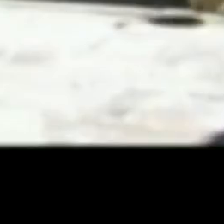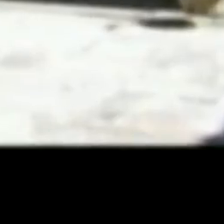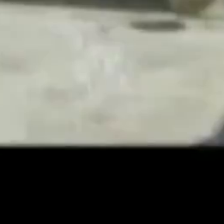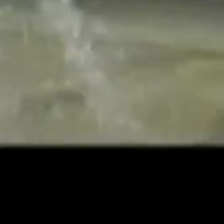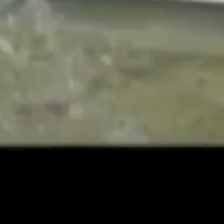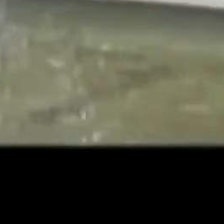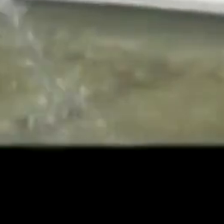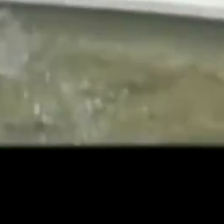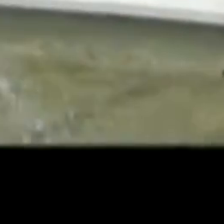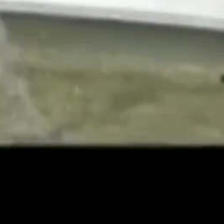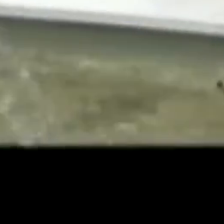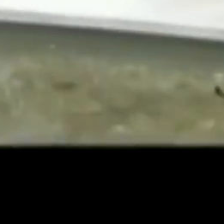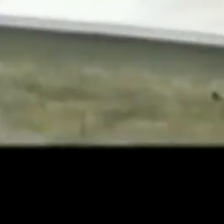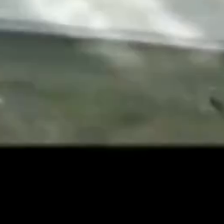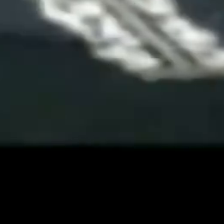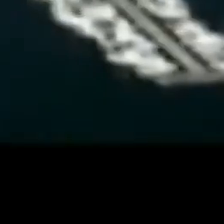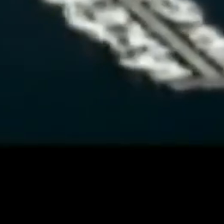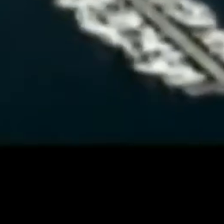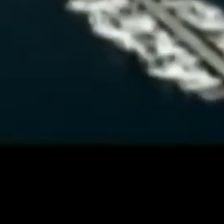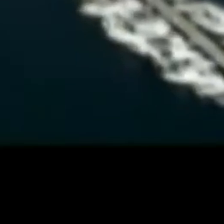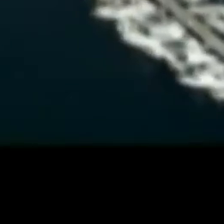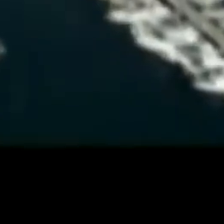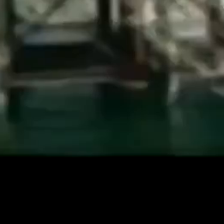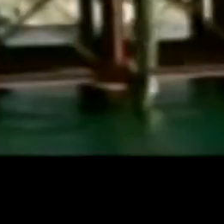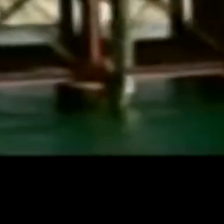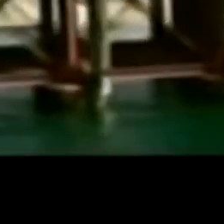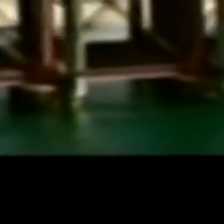De mi tierra canto canción a la mar